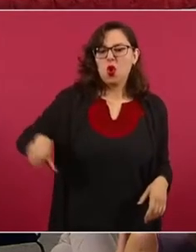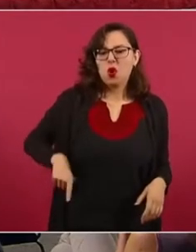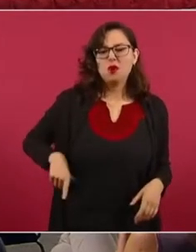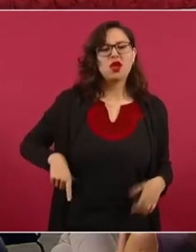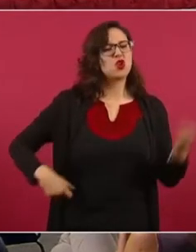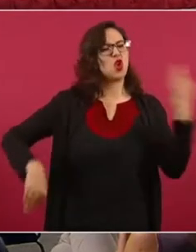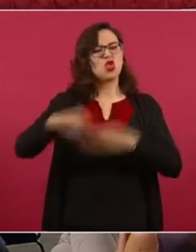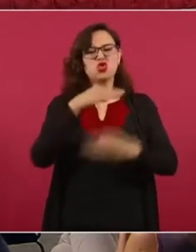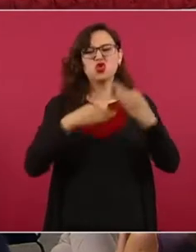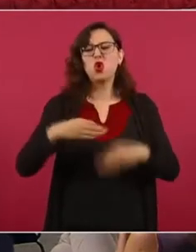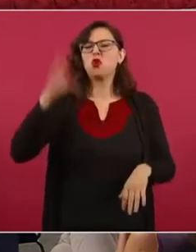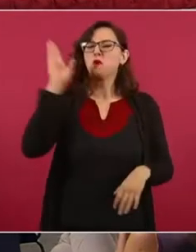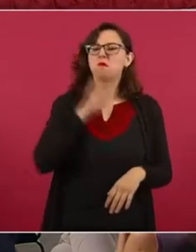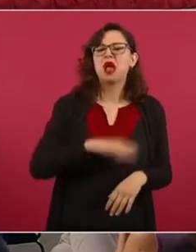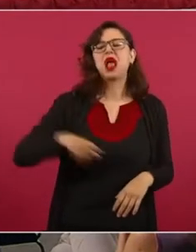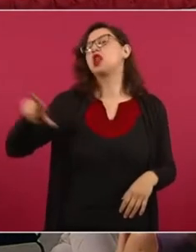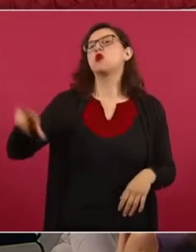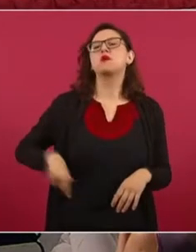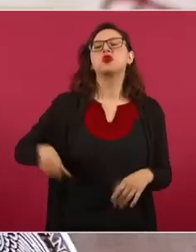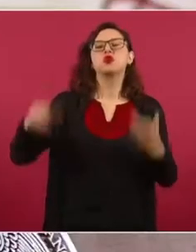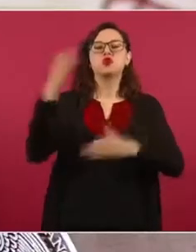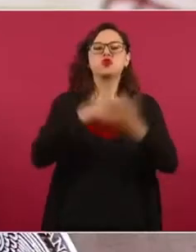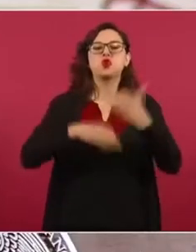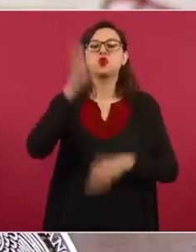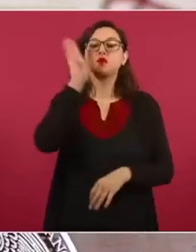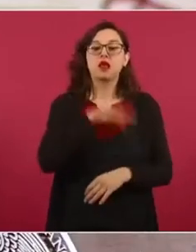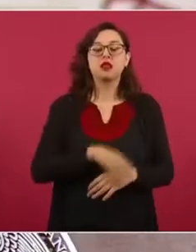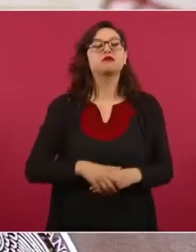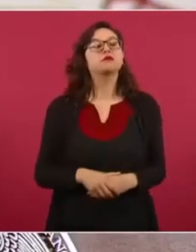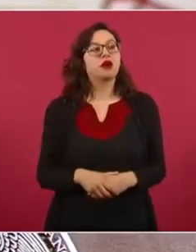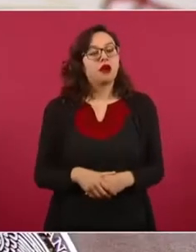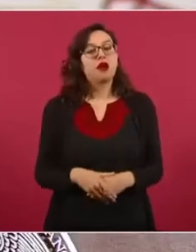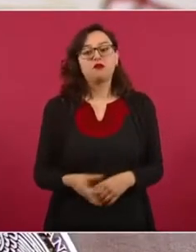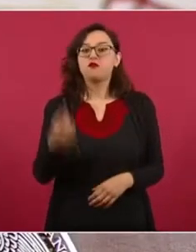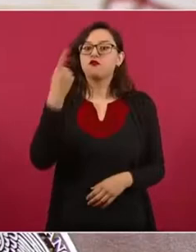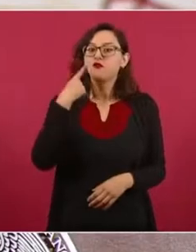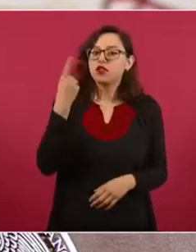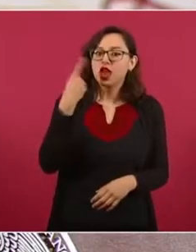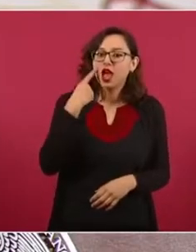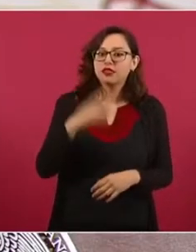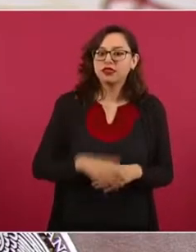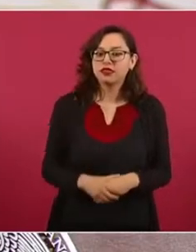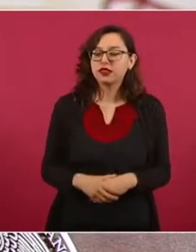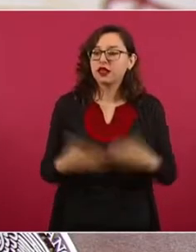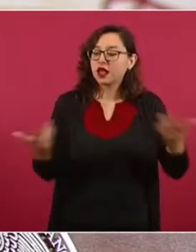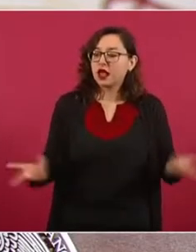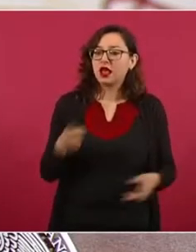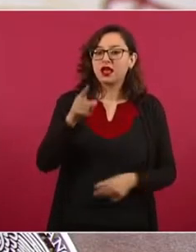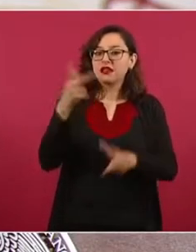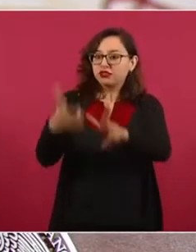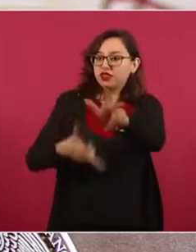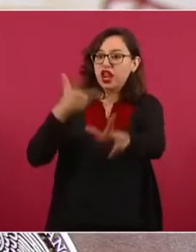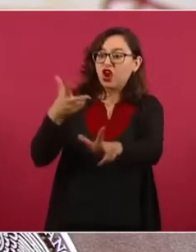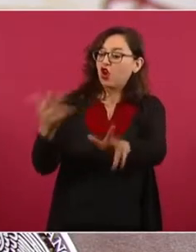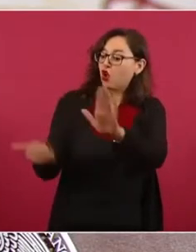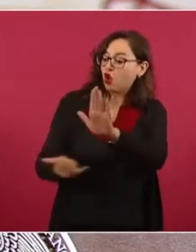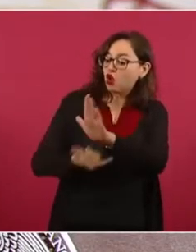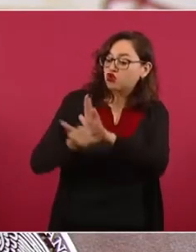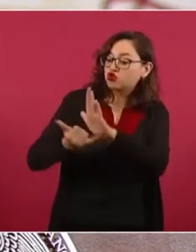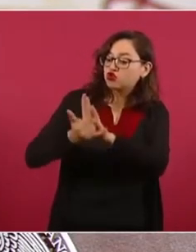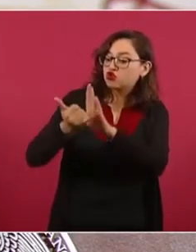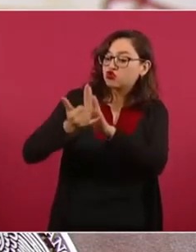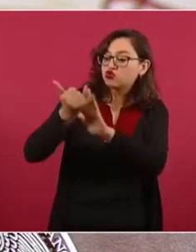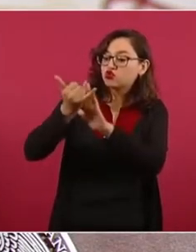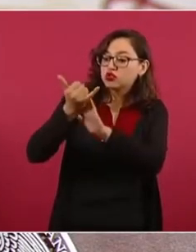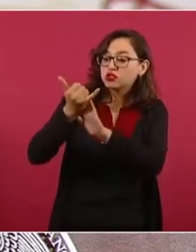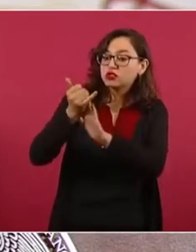el Tren Maya, ya es culpable de cambiar el azul turquesa, perdón,